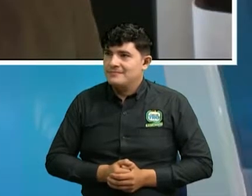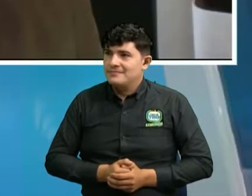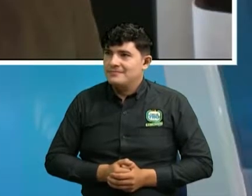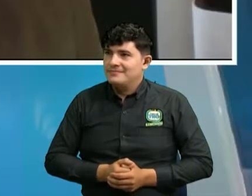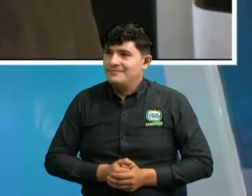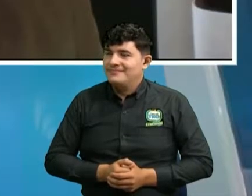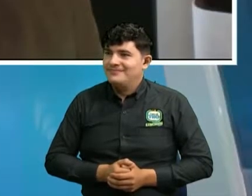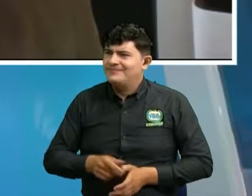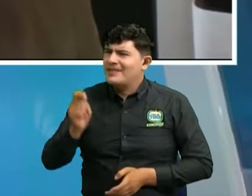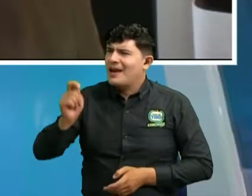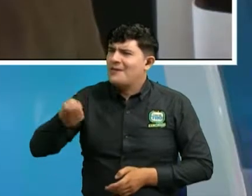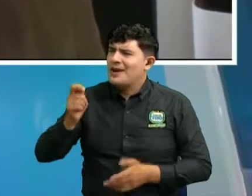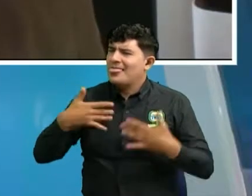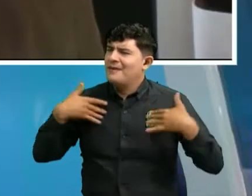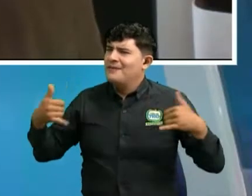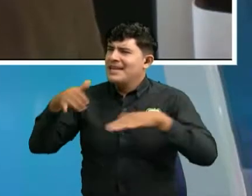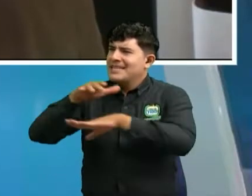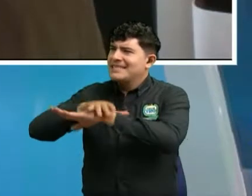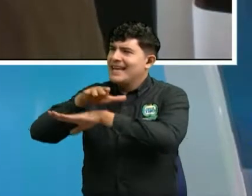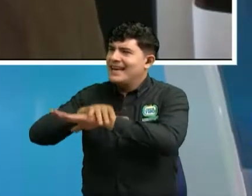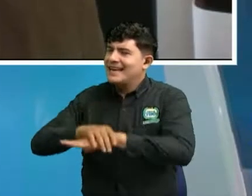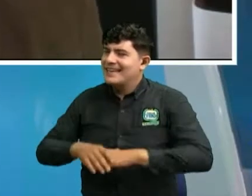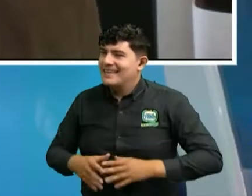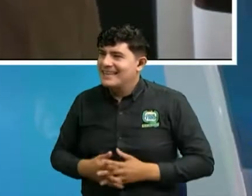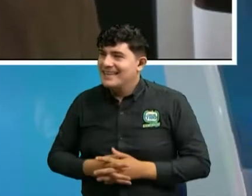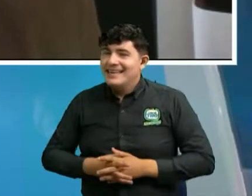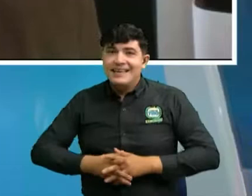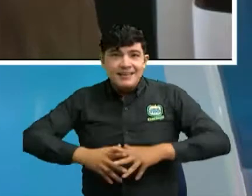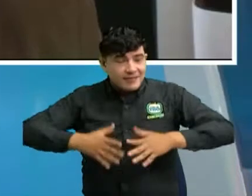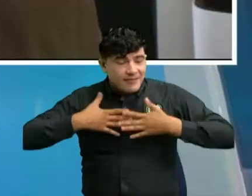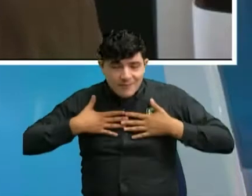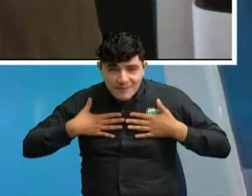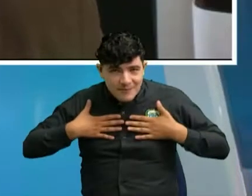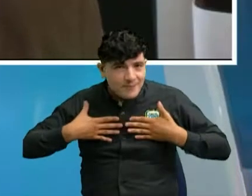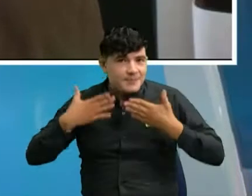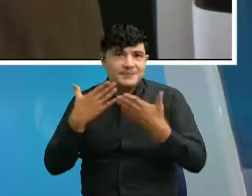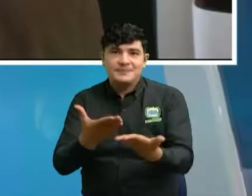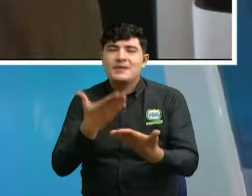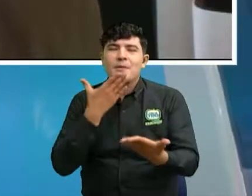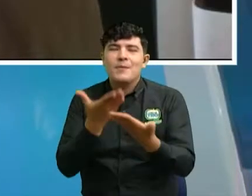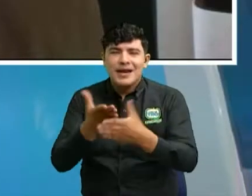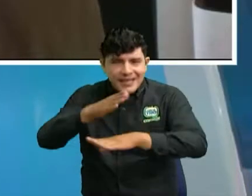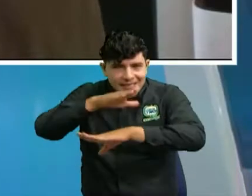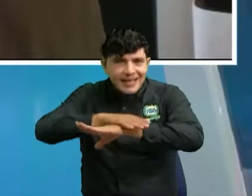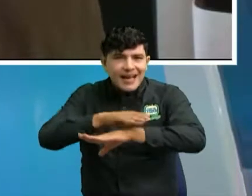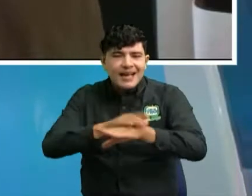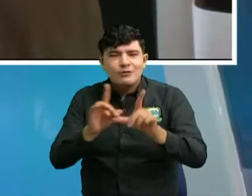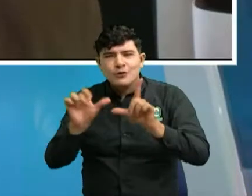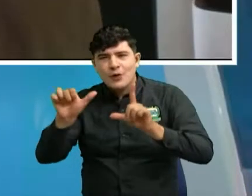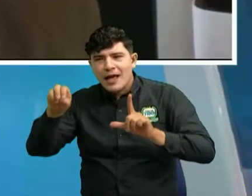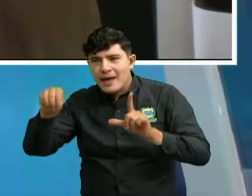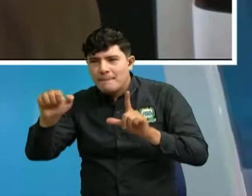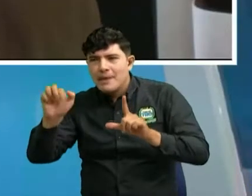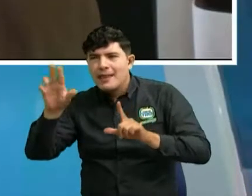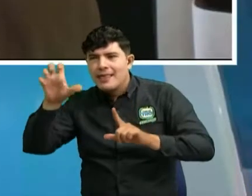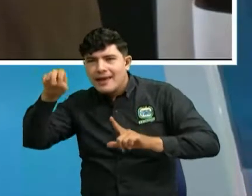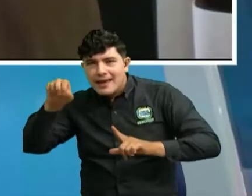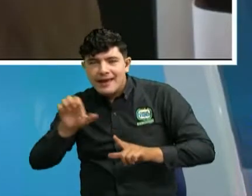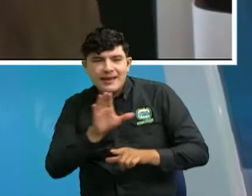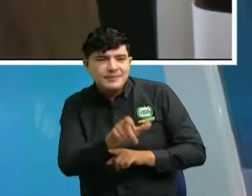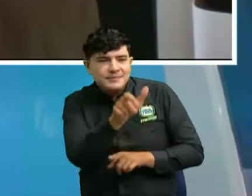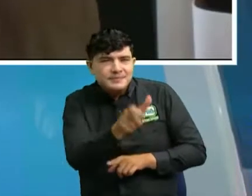Muy buenas tardes a la doctora Marlene, nuestra